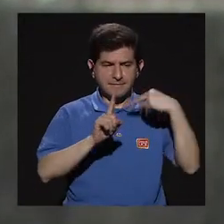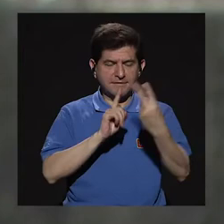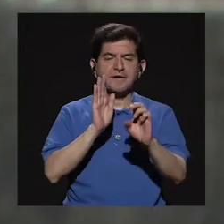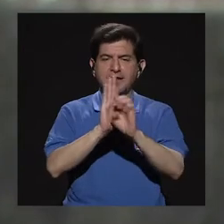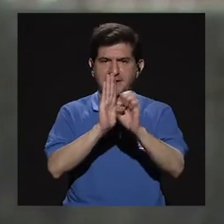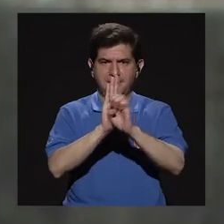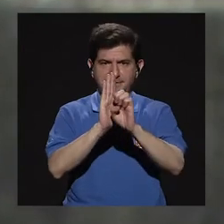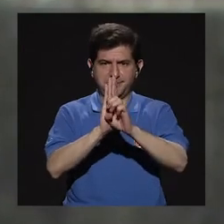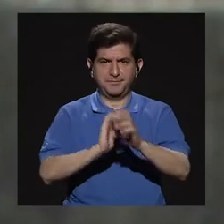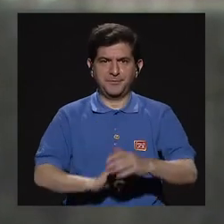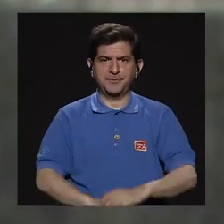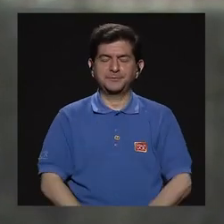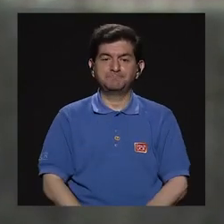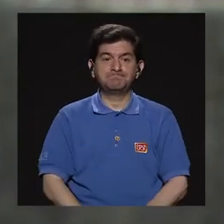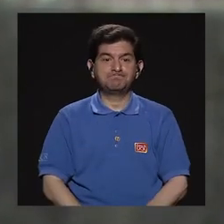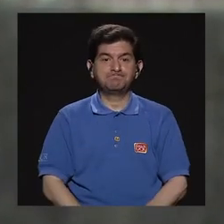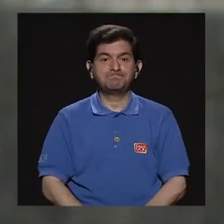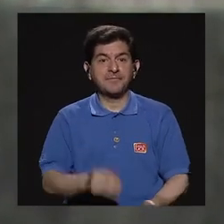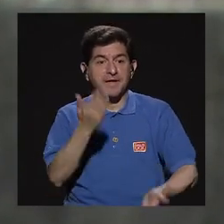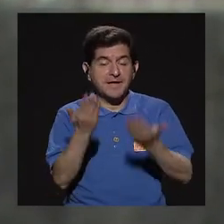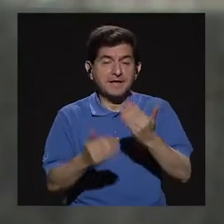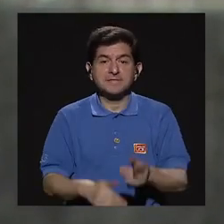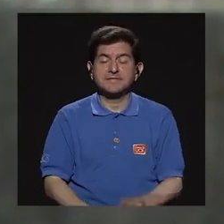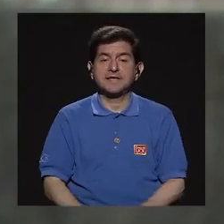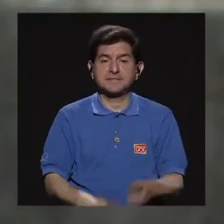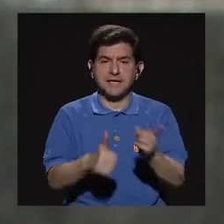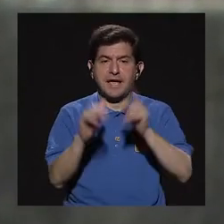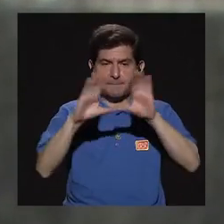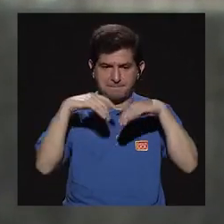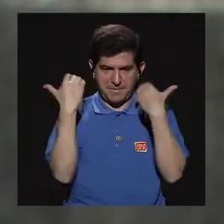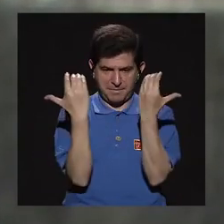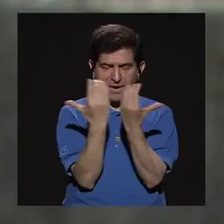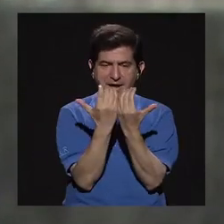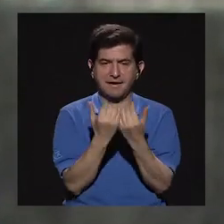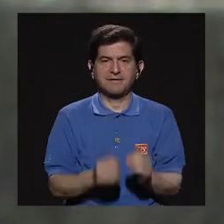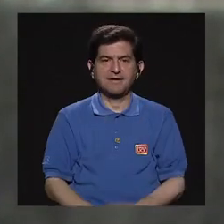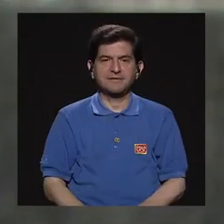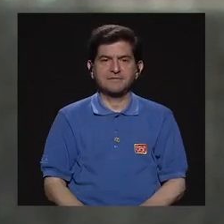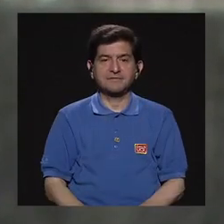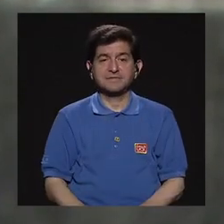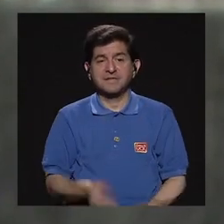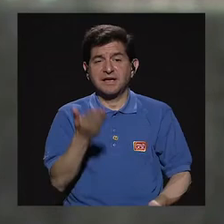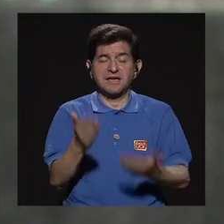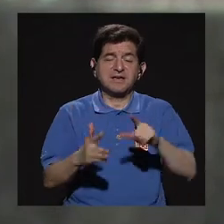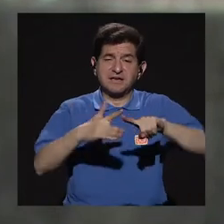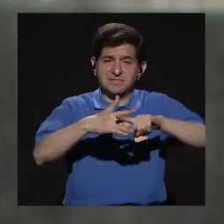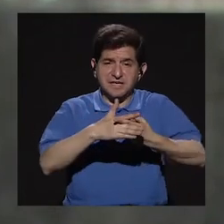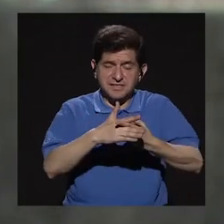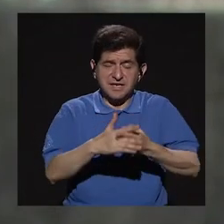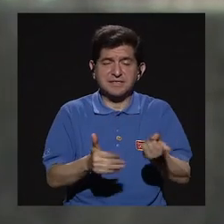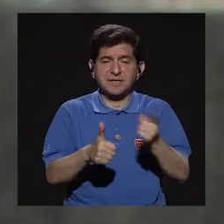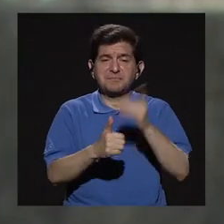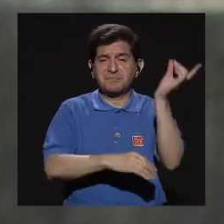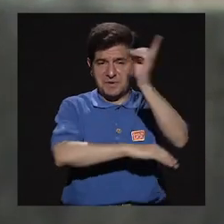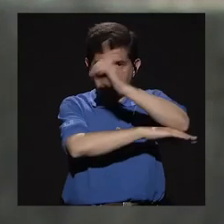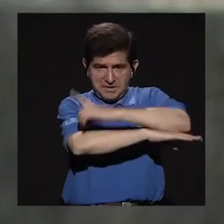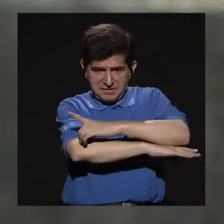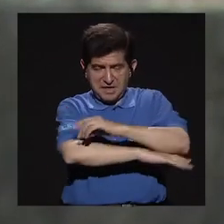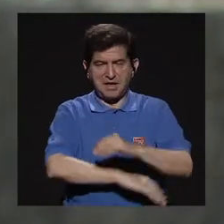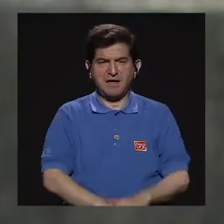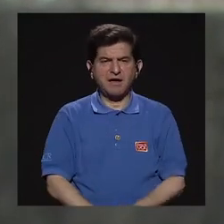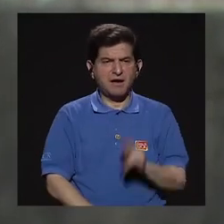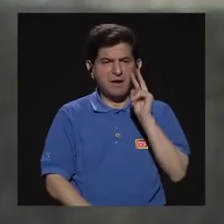vista, porque, por ejemplo, qué sé yo, llegar a una primera clase con ellas, ¿verdad? En donde empiezan su primer día de clases